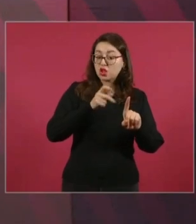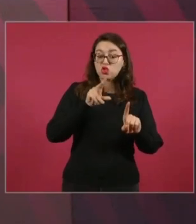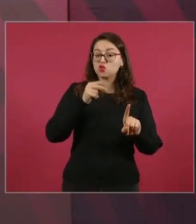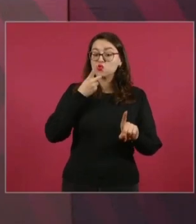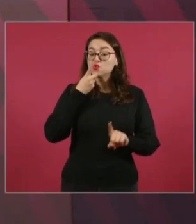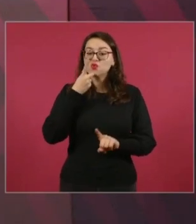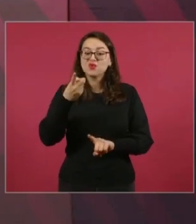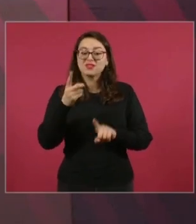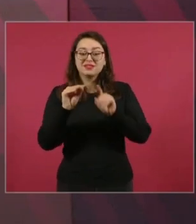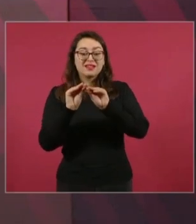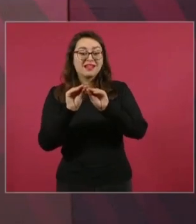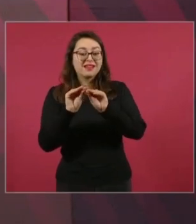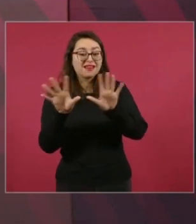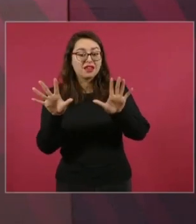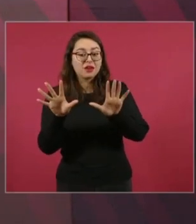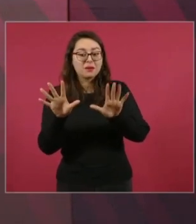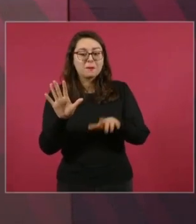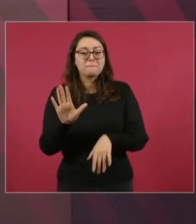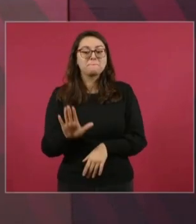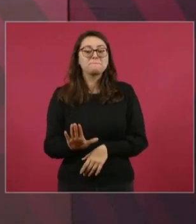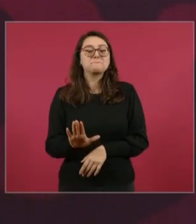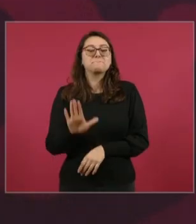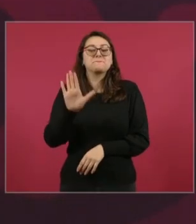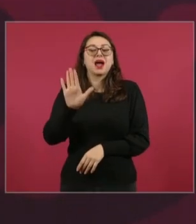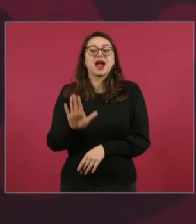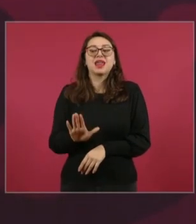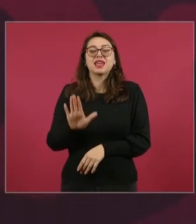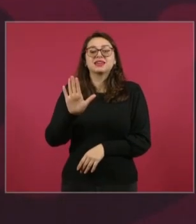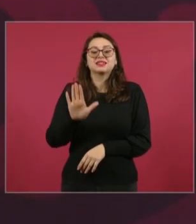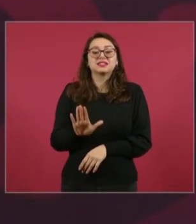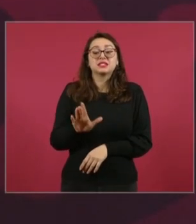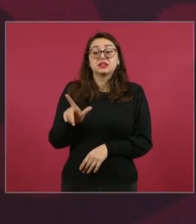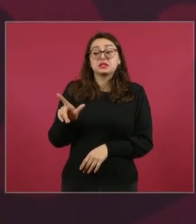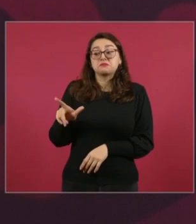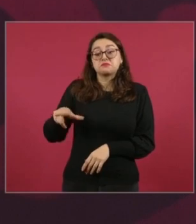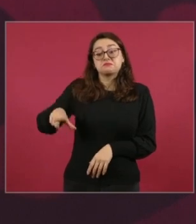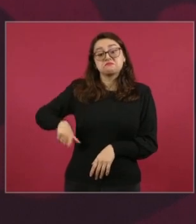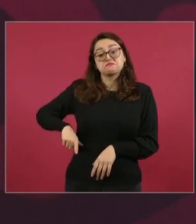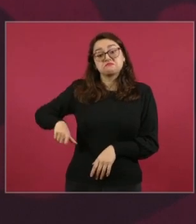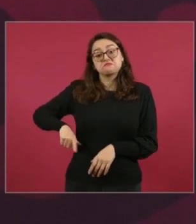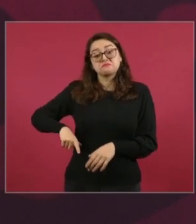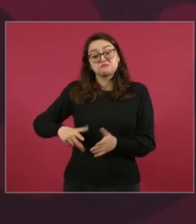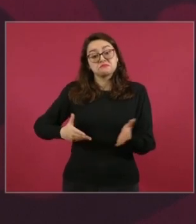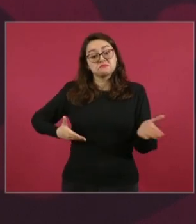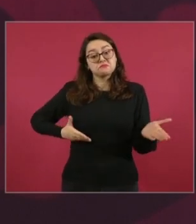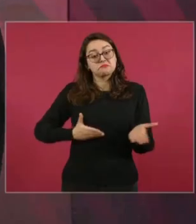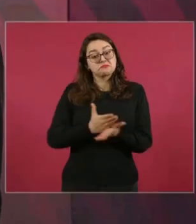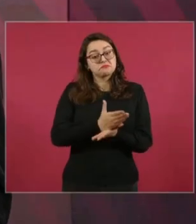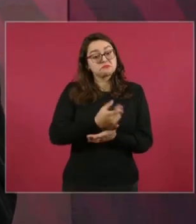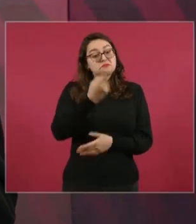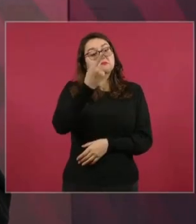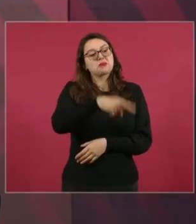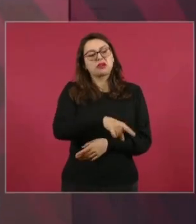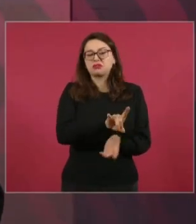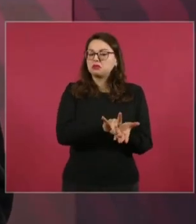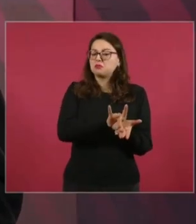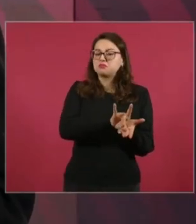yo le pedí a Francisco González, oye,